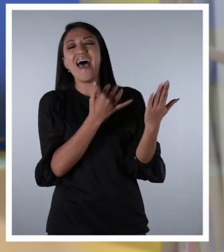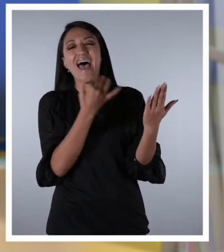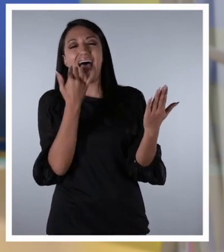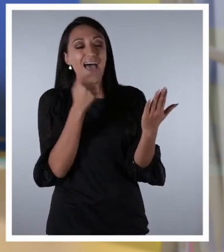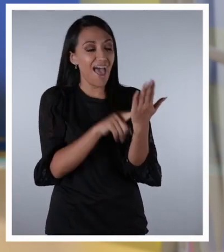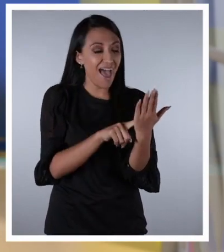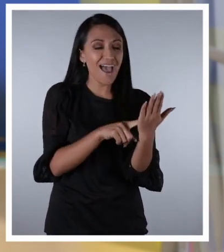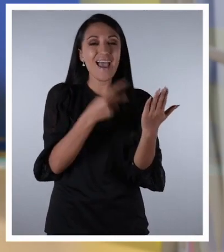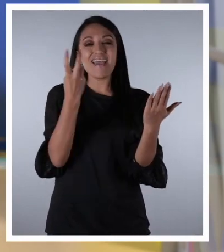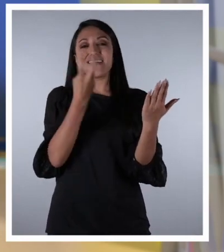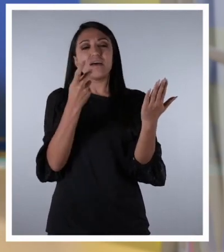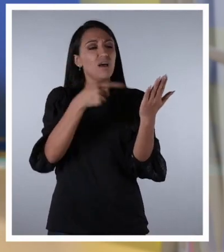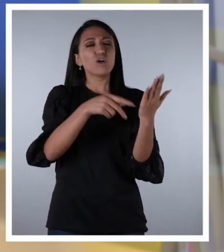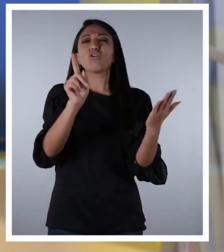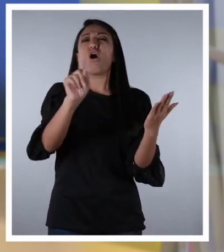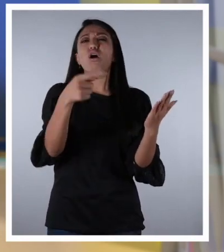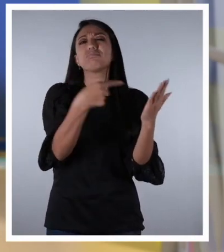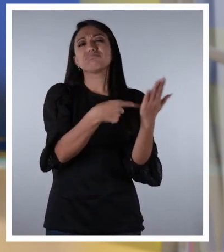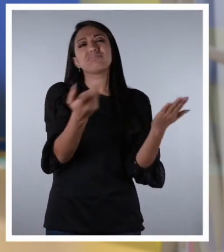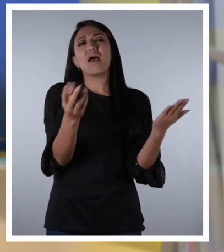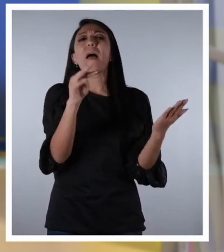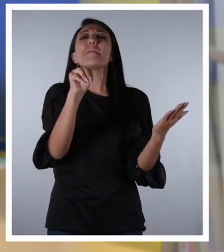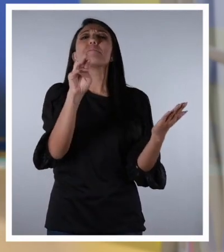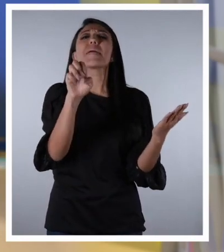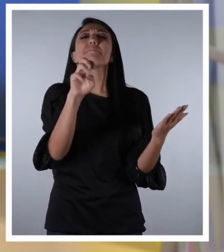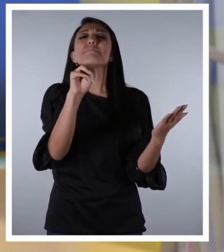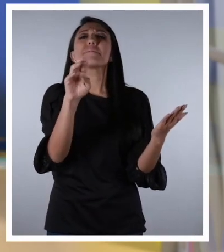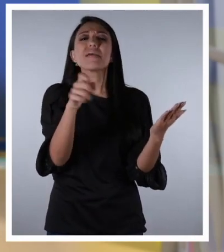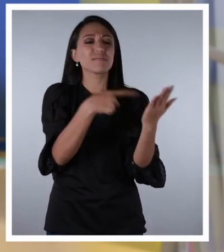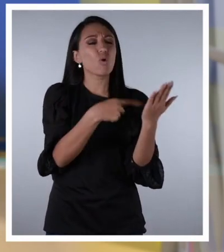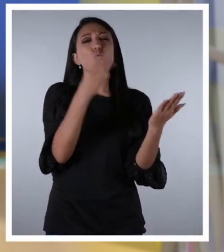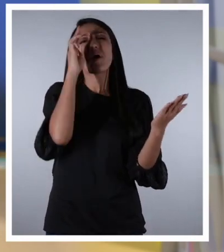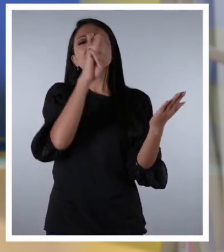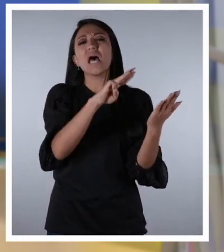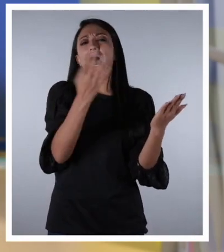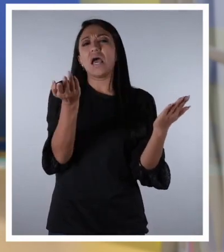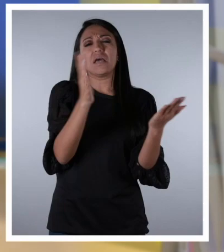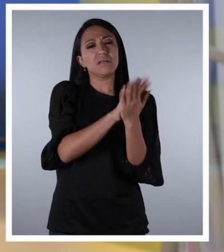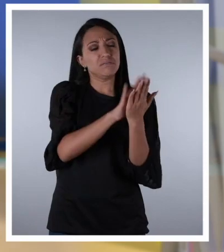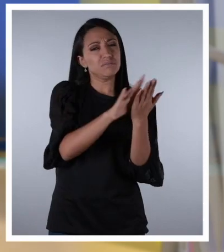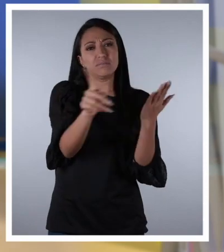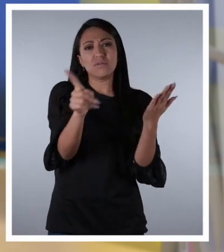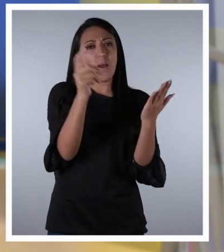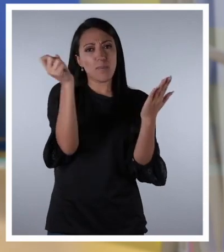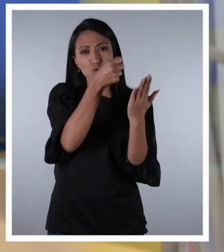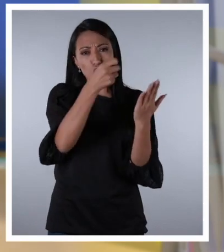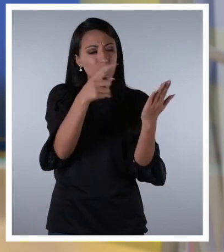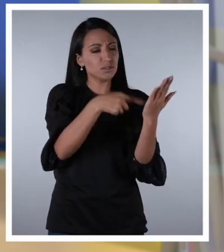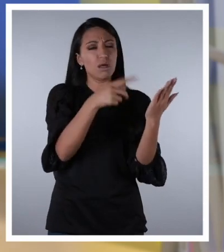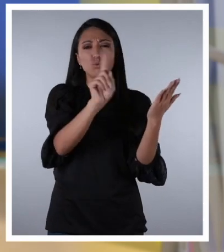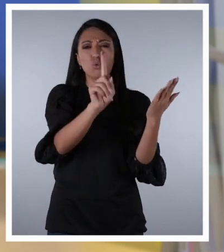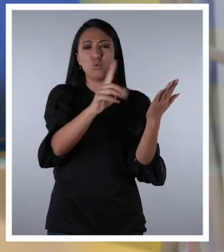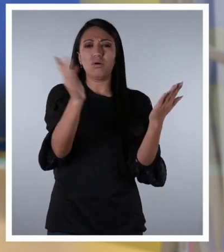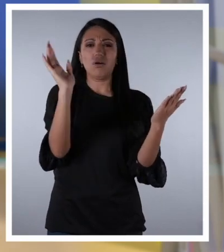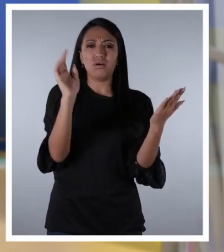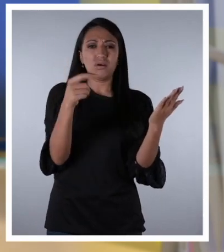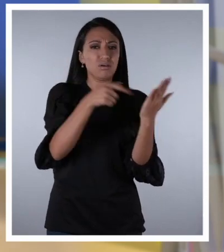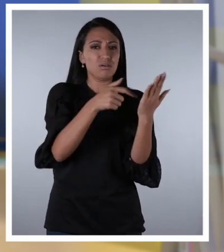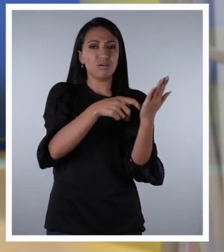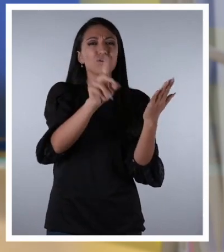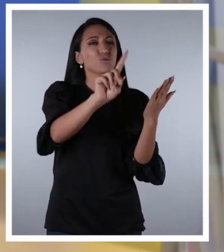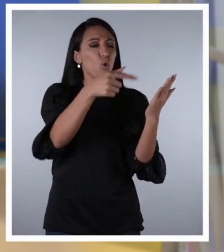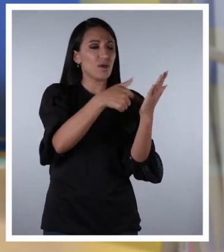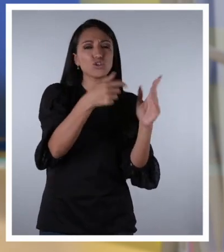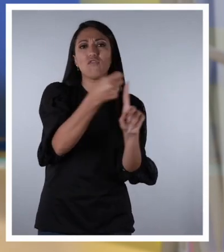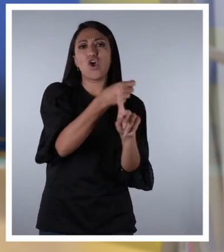¡Qué buen meme! No, no Son solo memes y mensajes inofensivos No hay agresión